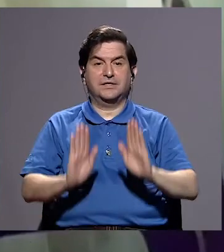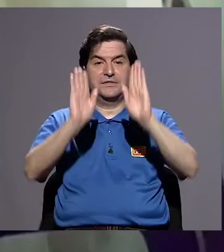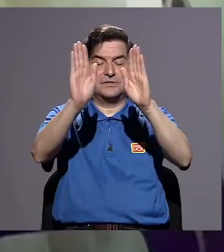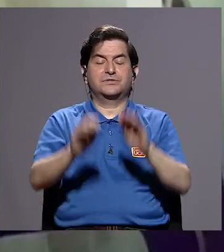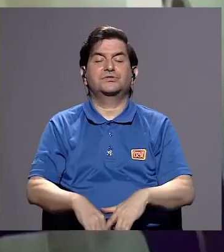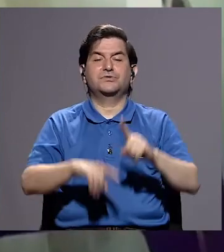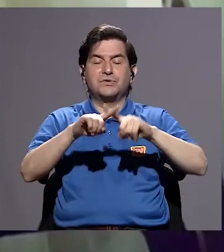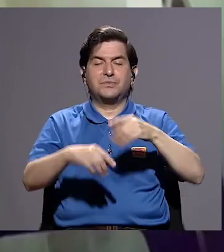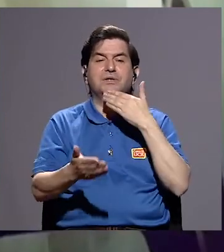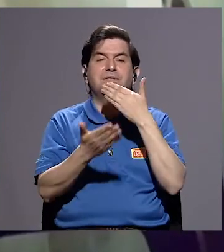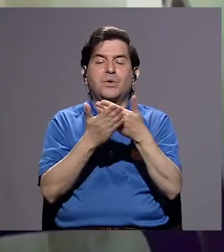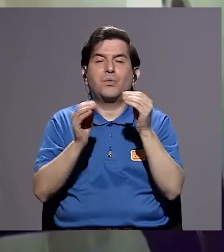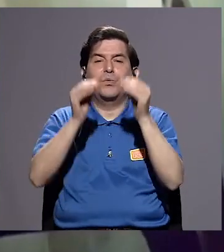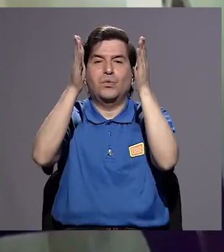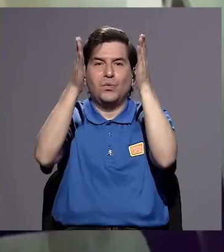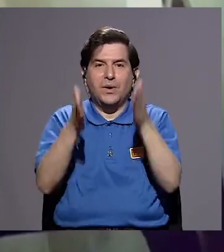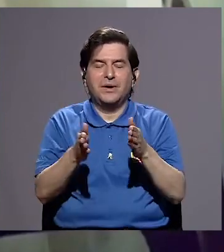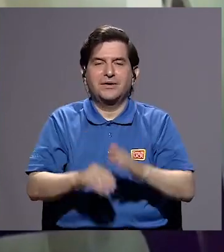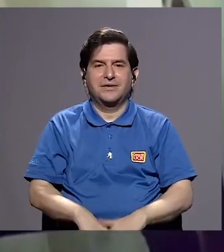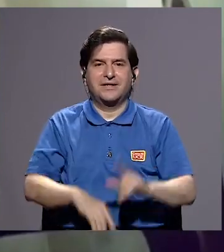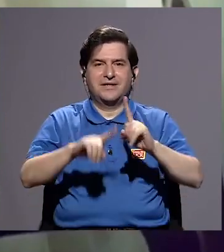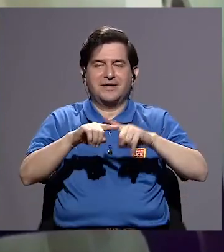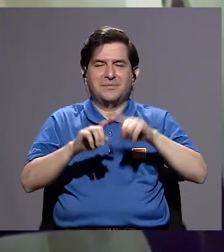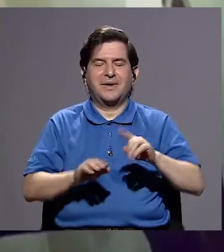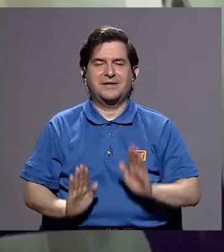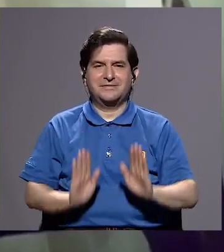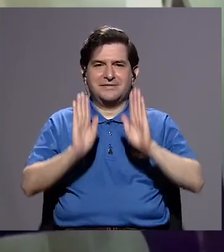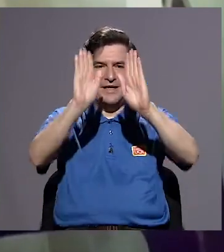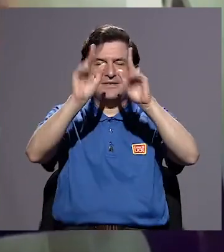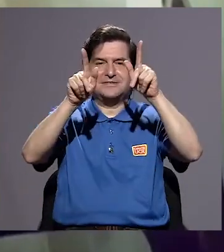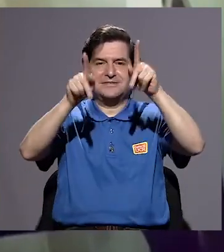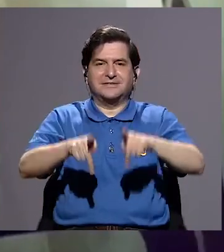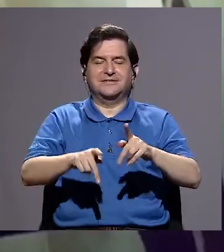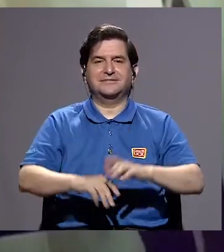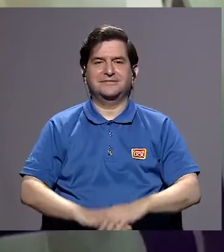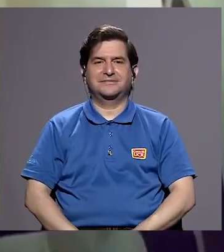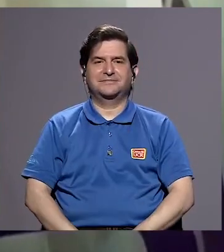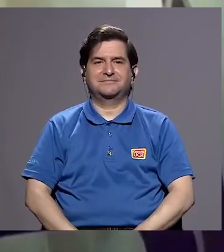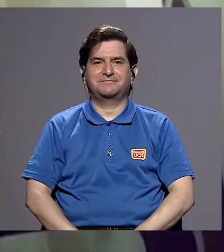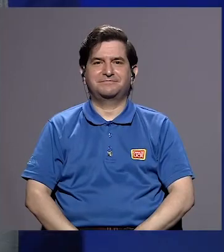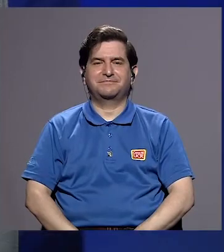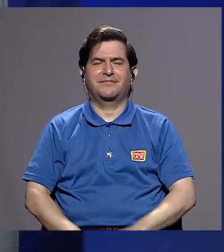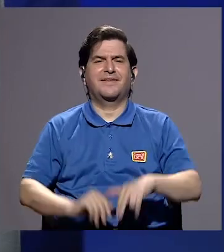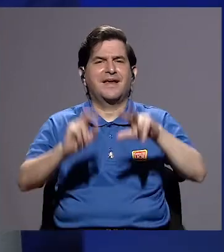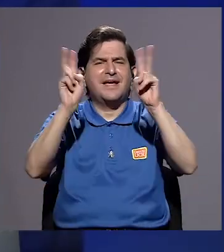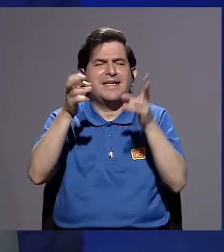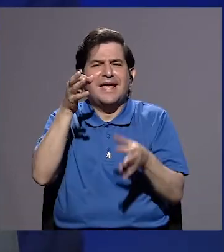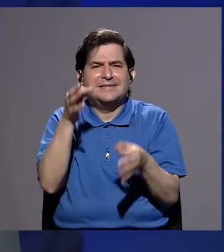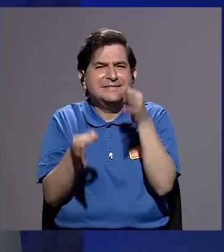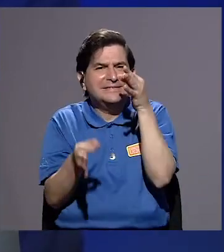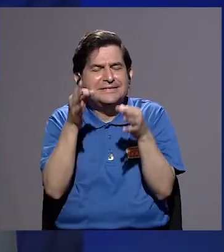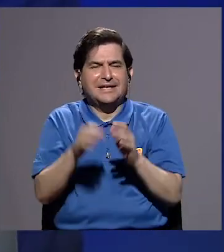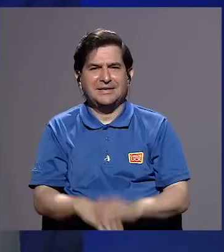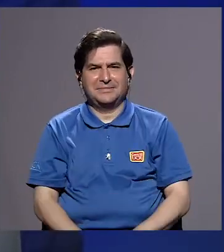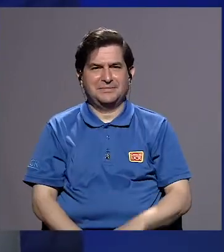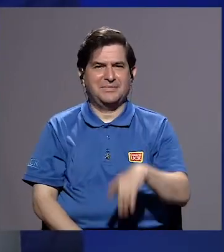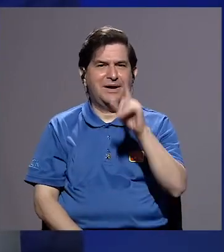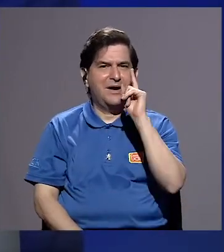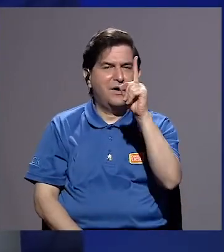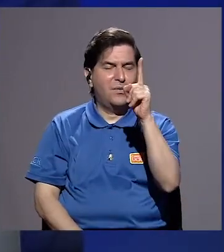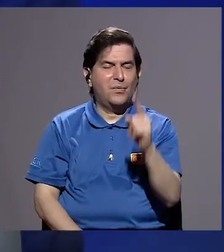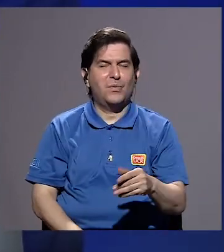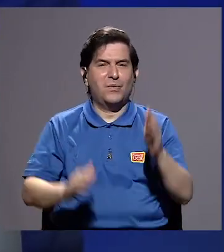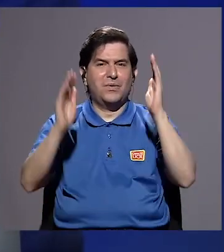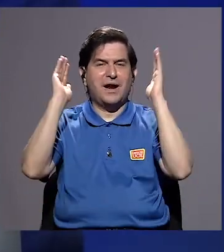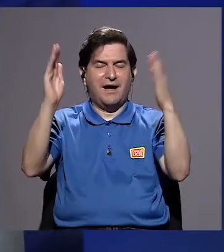eso depende, los buenos profesores depende la excelencia de las personas. Y en materia jurídica, una de